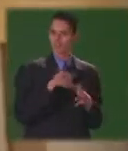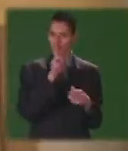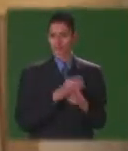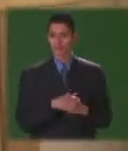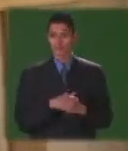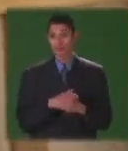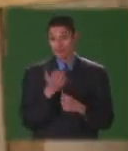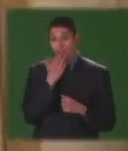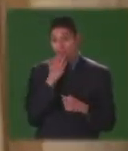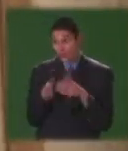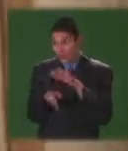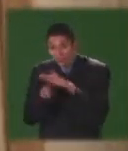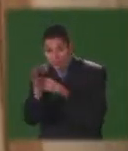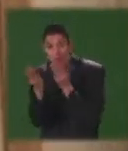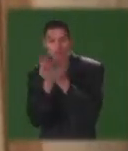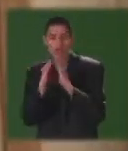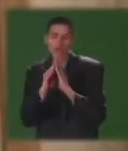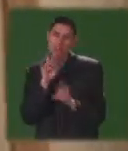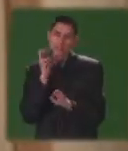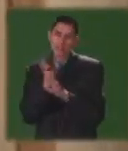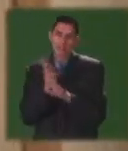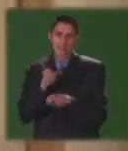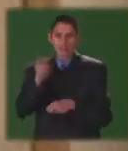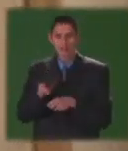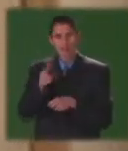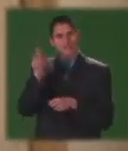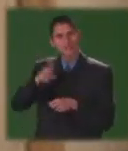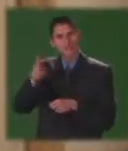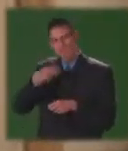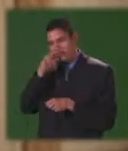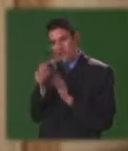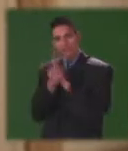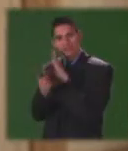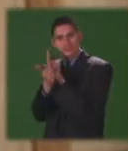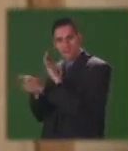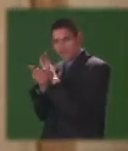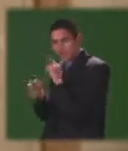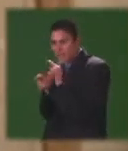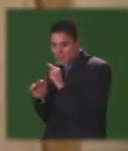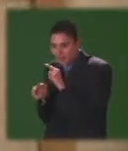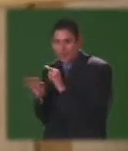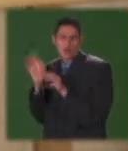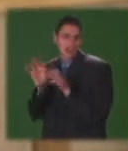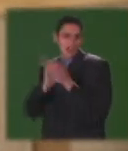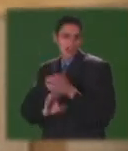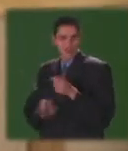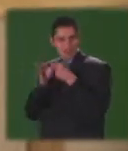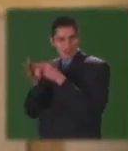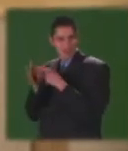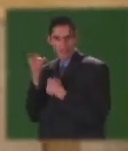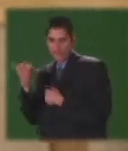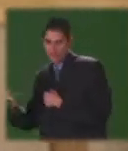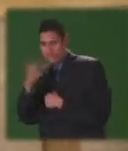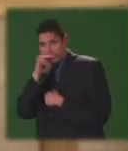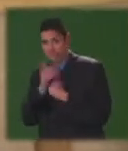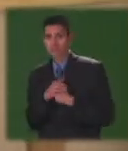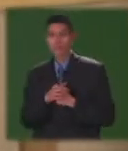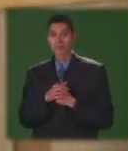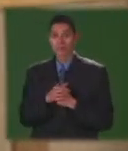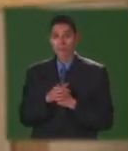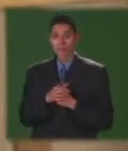escuela es muy complicado por las mismas habilidades y necesidades que el niño presenta Entonces esa también es una